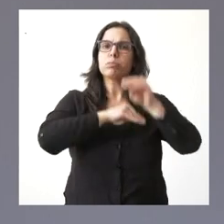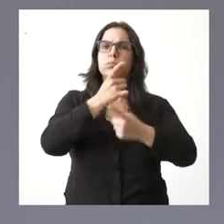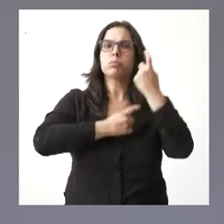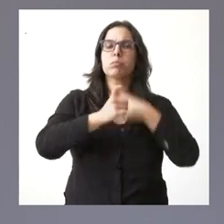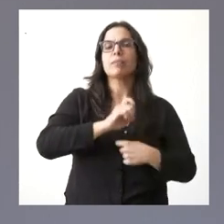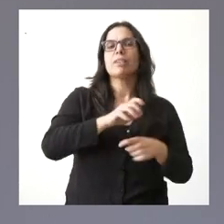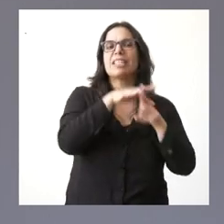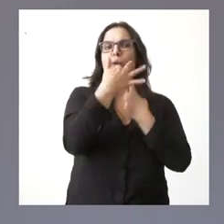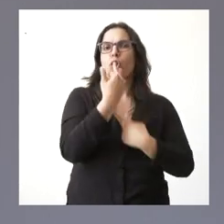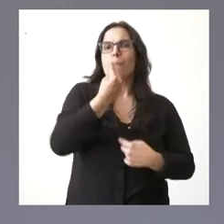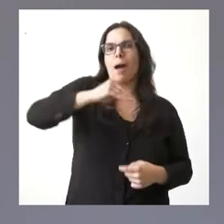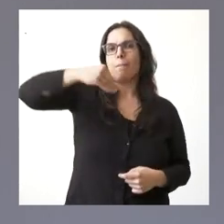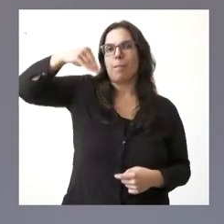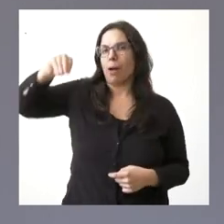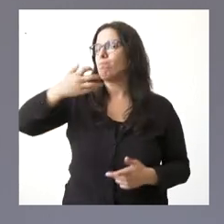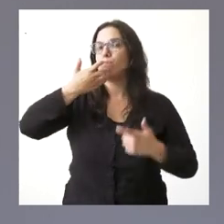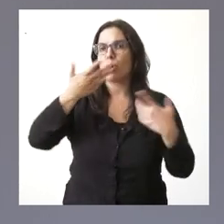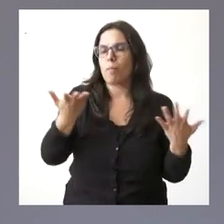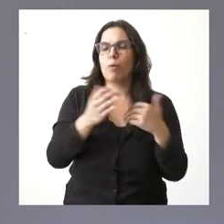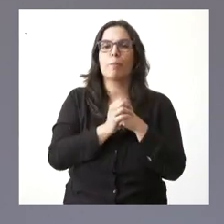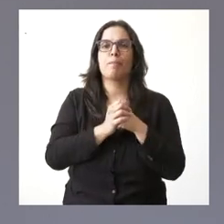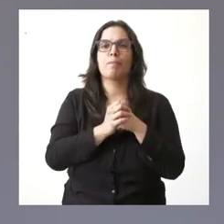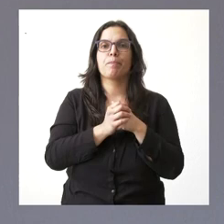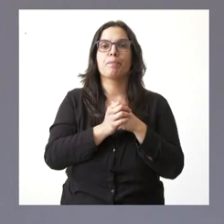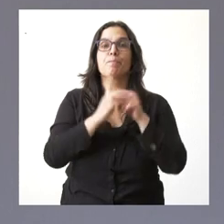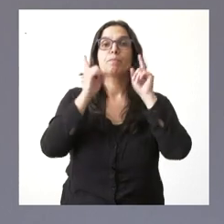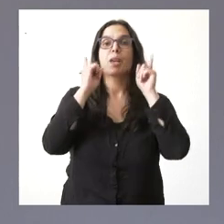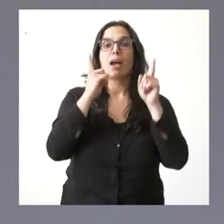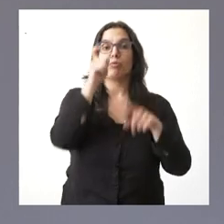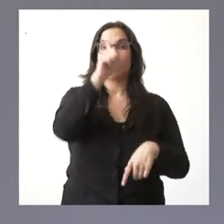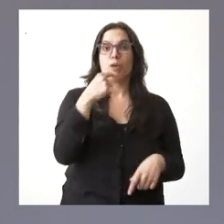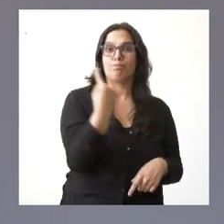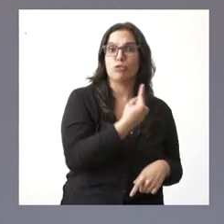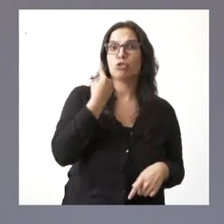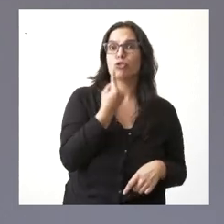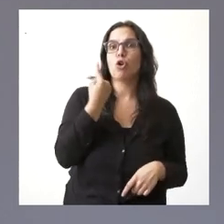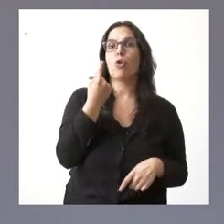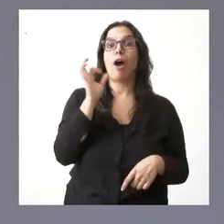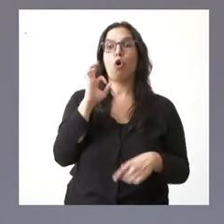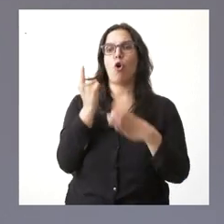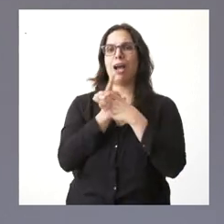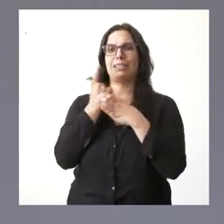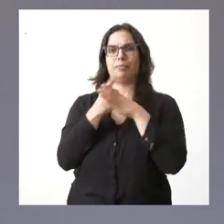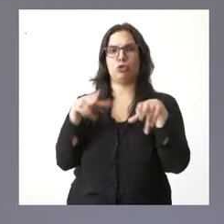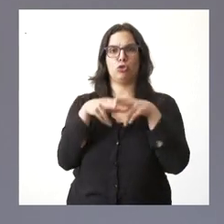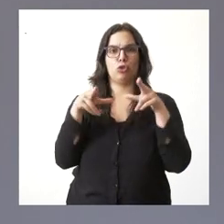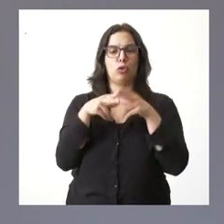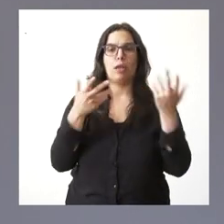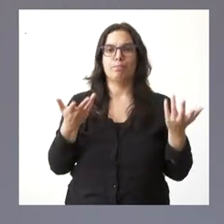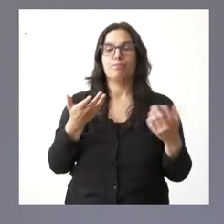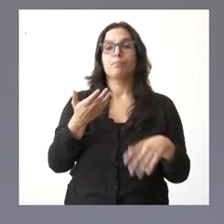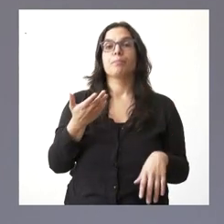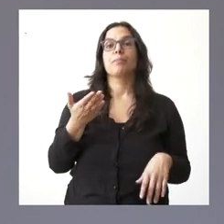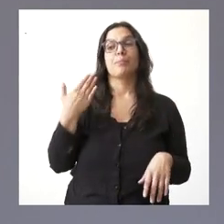situaciones que se puedan dar, como por ejemplo los casos de soledad o de aislamiento social. Cuando el presidente